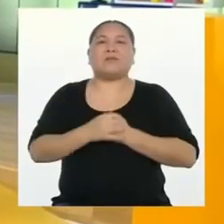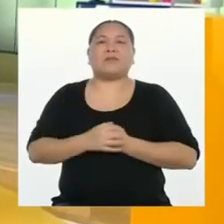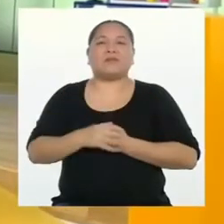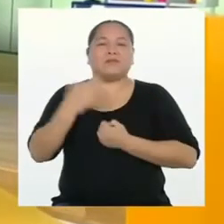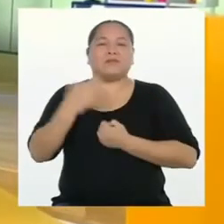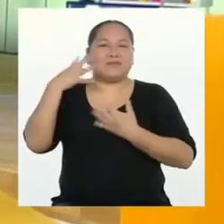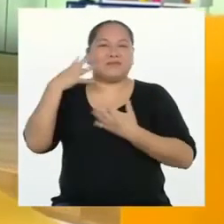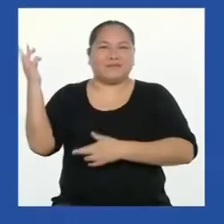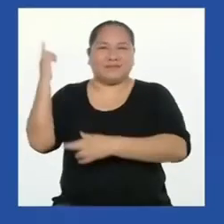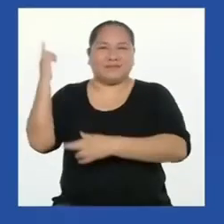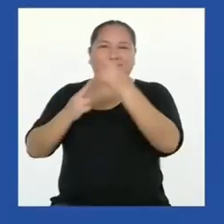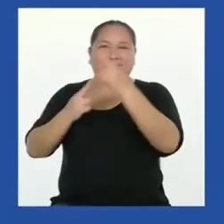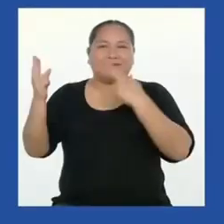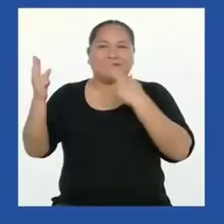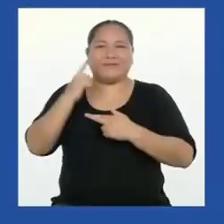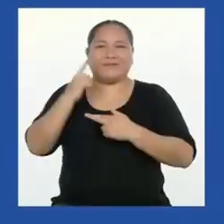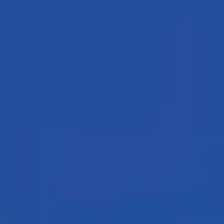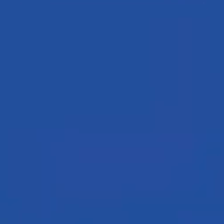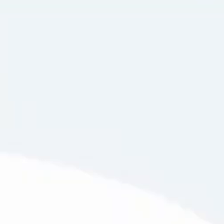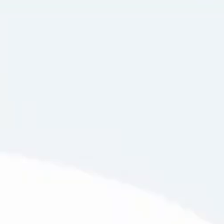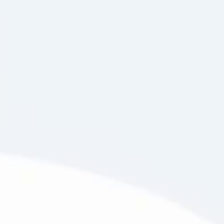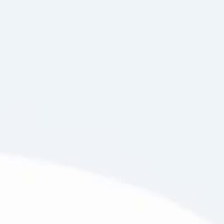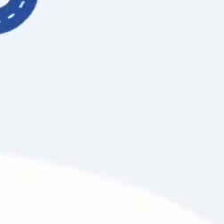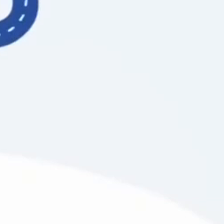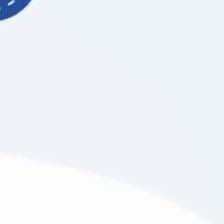¡Ya volvemos!